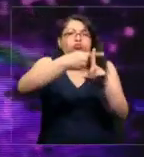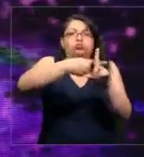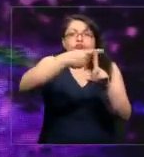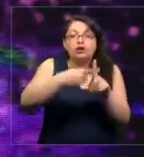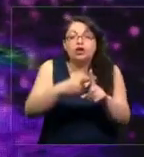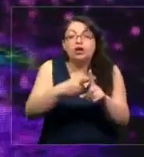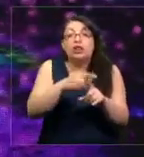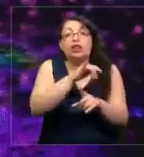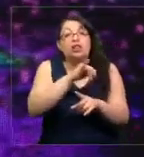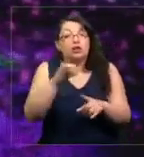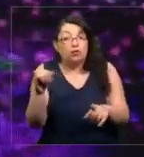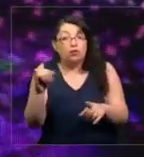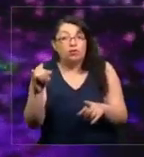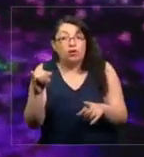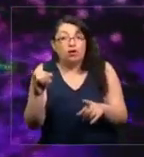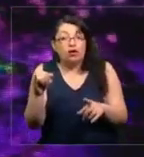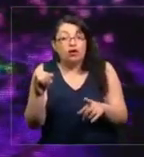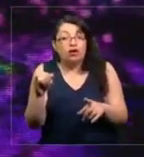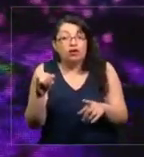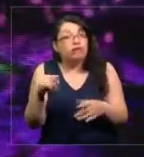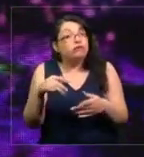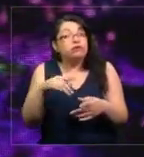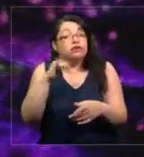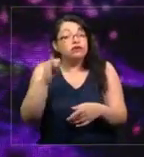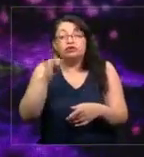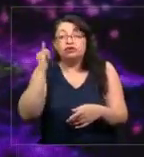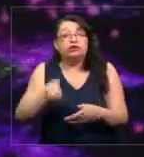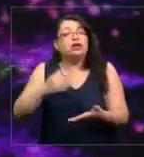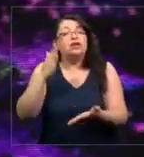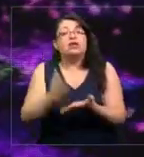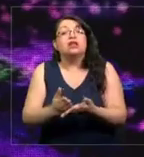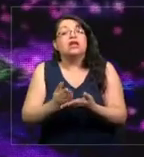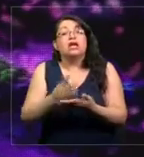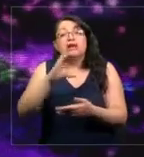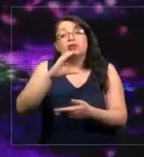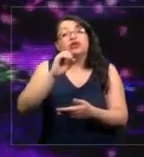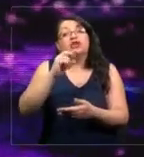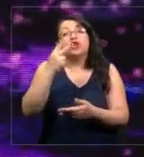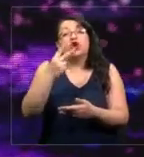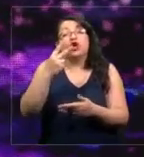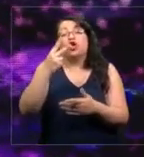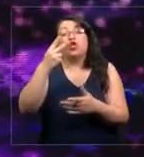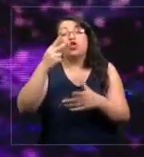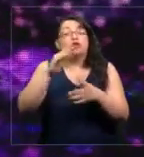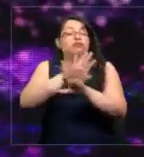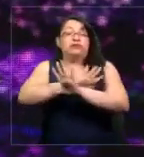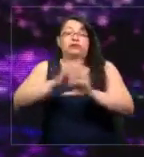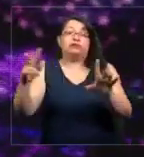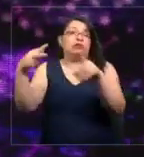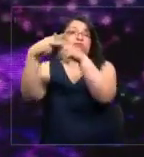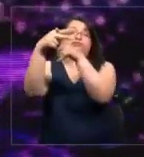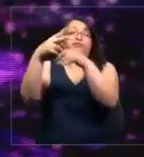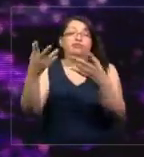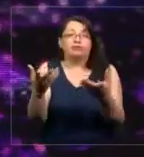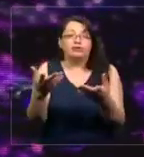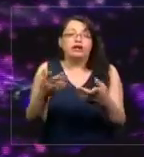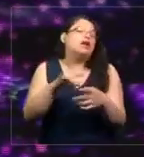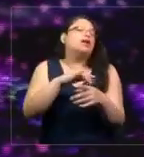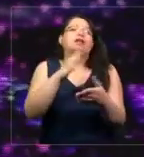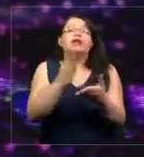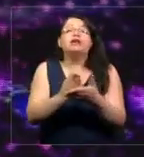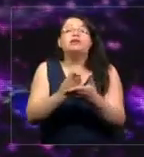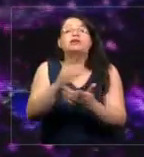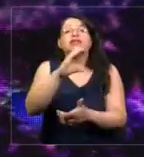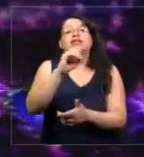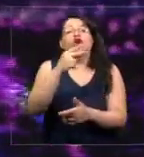tenemos que dejar de emitir CO2. Tenemos que volver a ser carbono neutral. Otra manera de